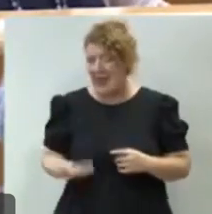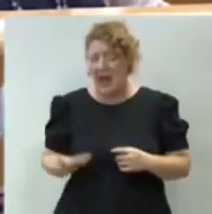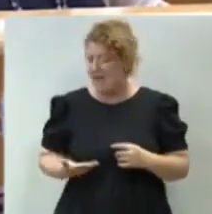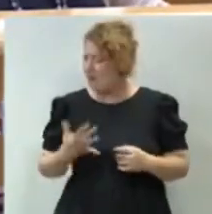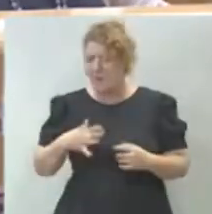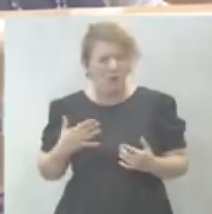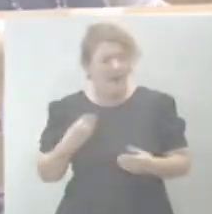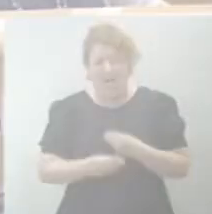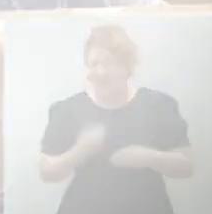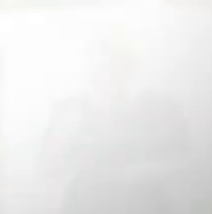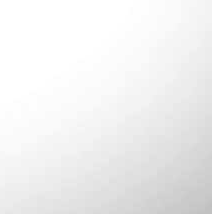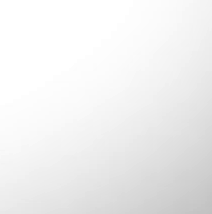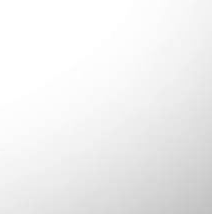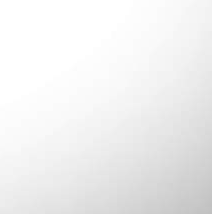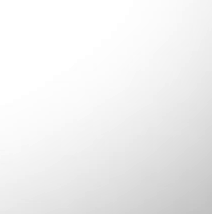pero hágalo ya.